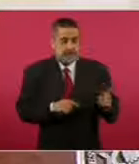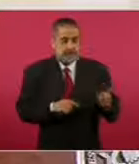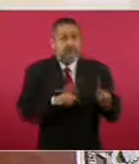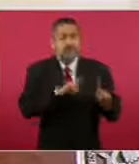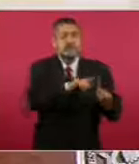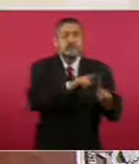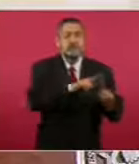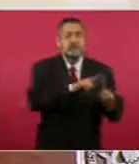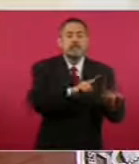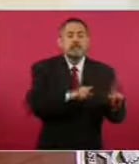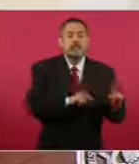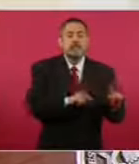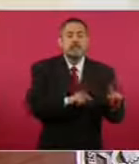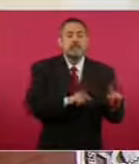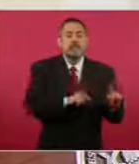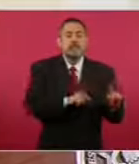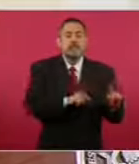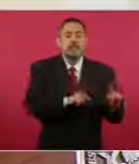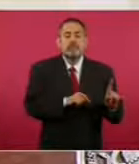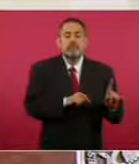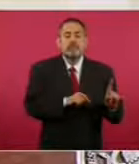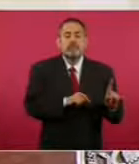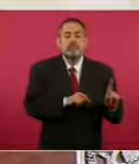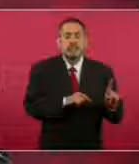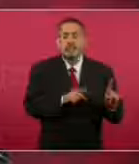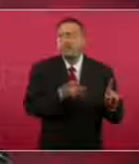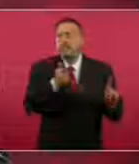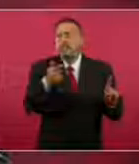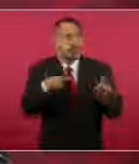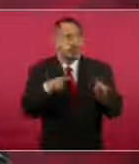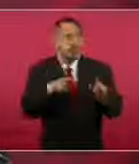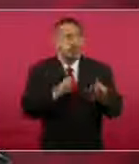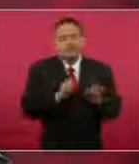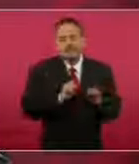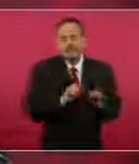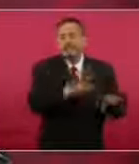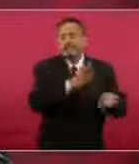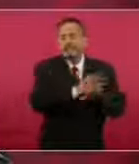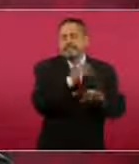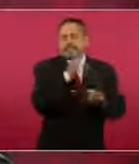impunidad. Ke teh... .